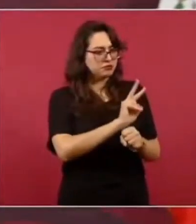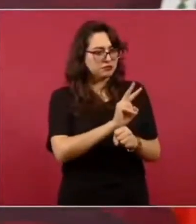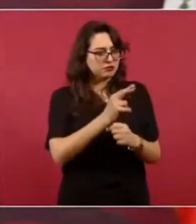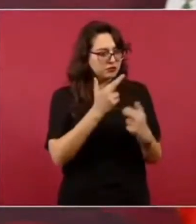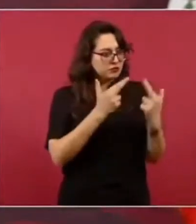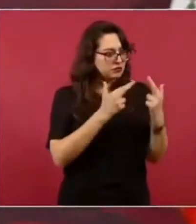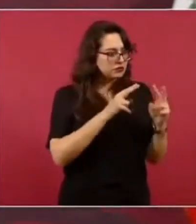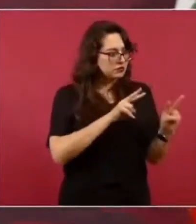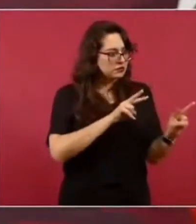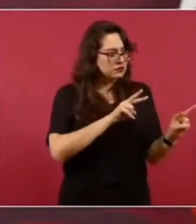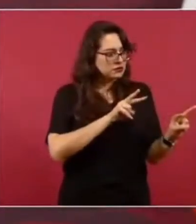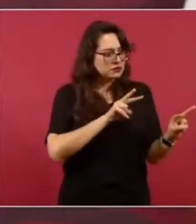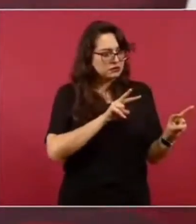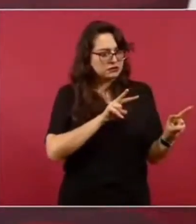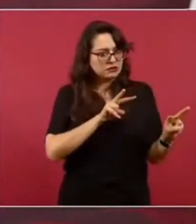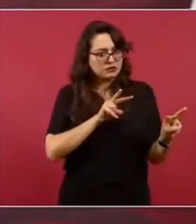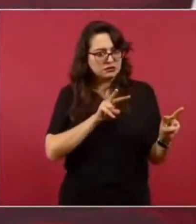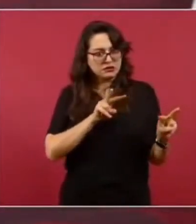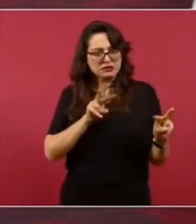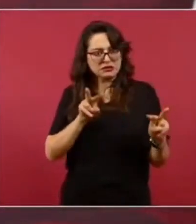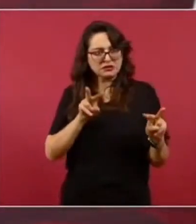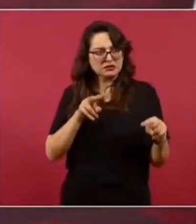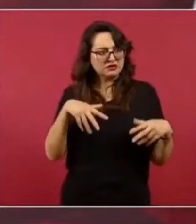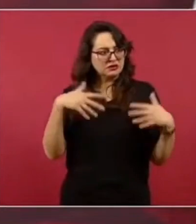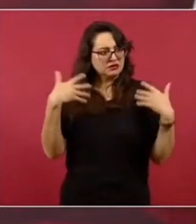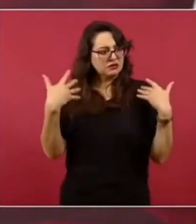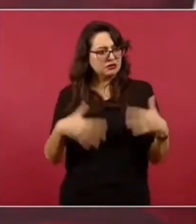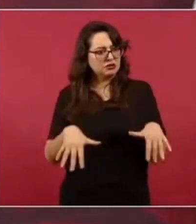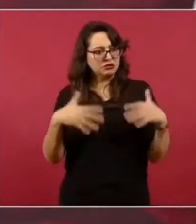como en México.